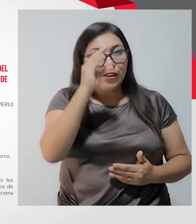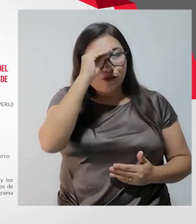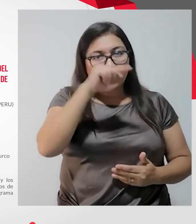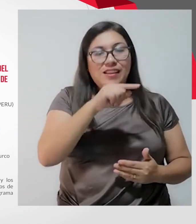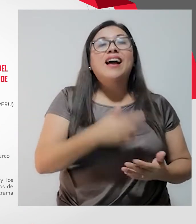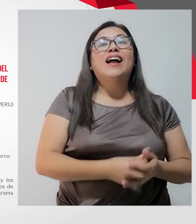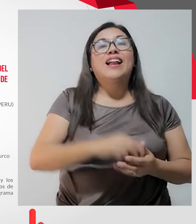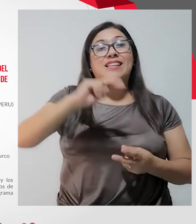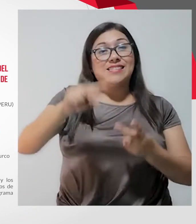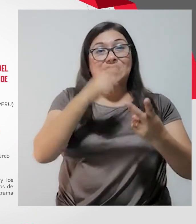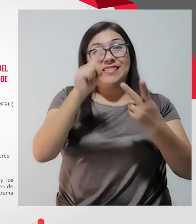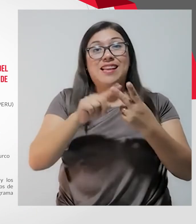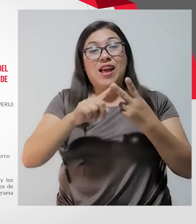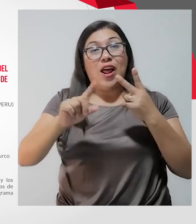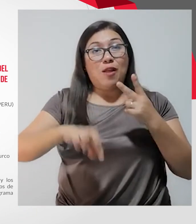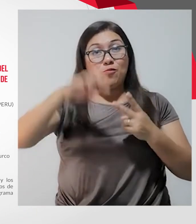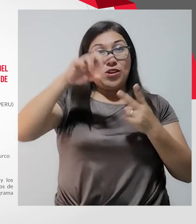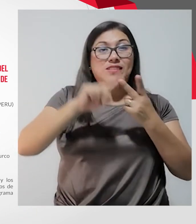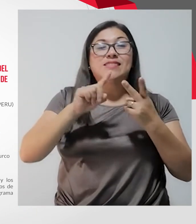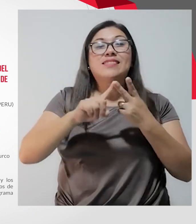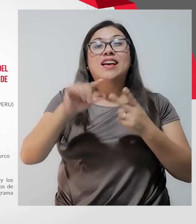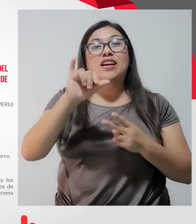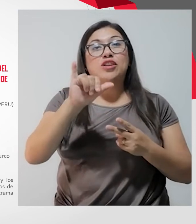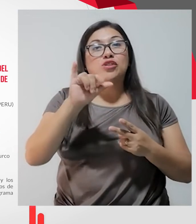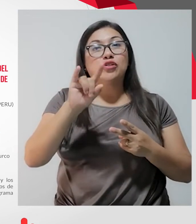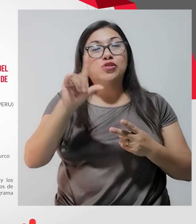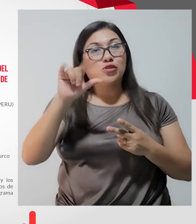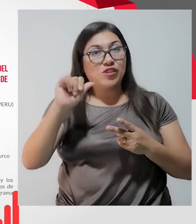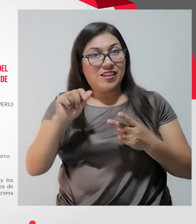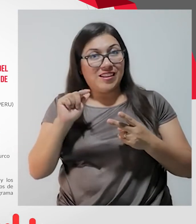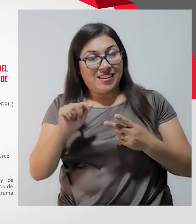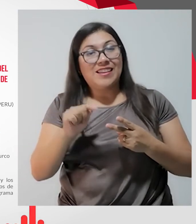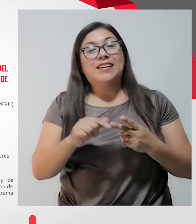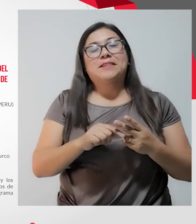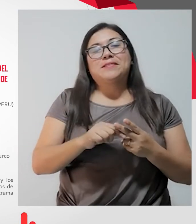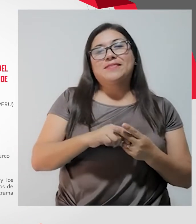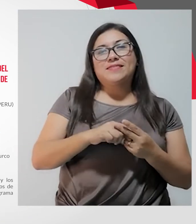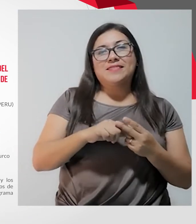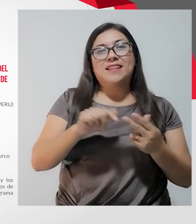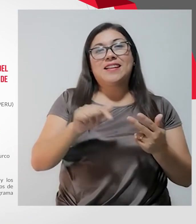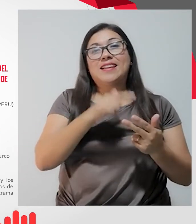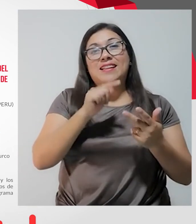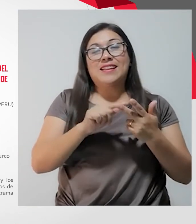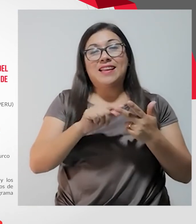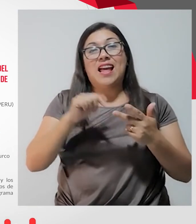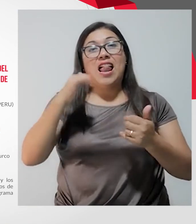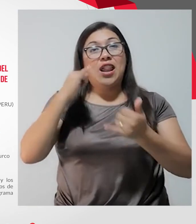Puicón. El segundo puesto fue para Julia Yuyín Aderli Saavedra. En la categoría